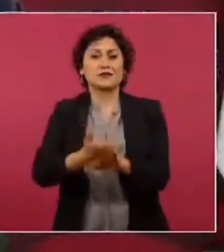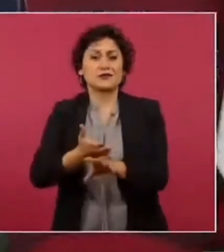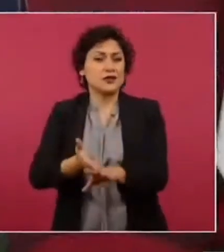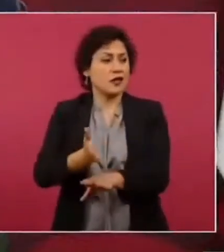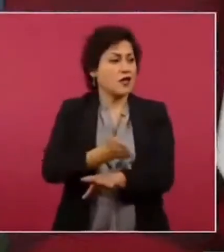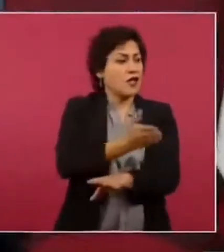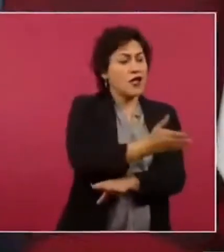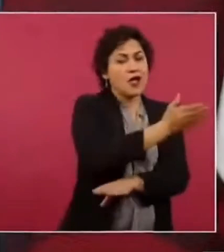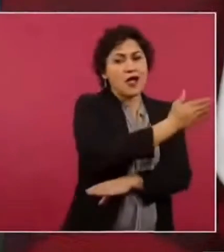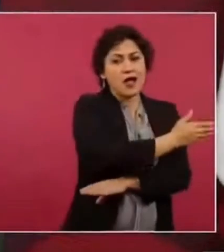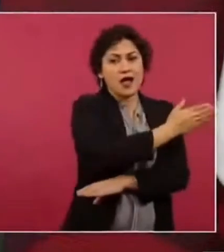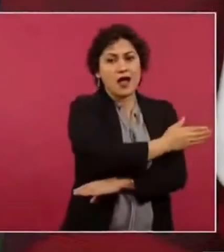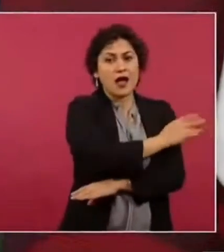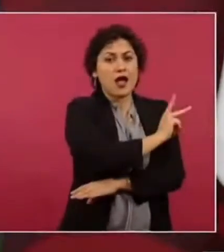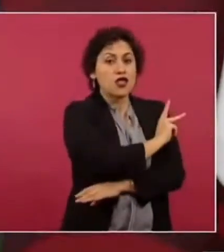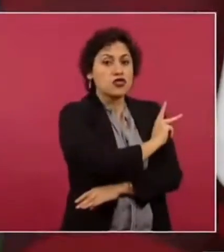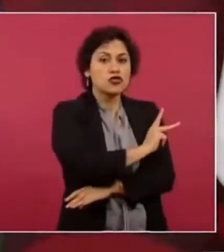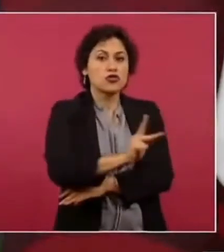muro